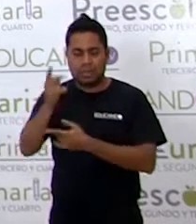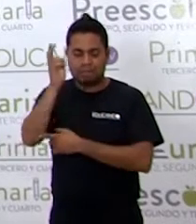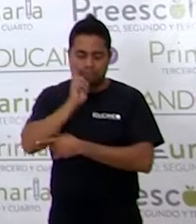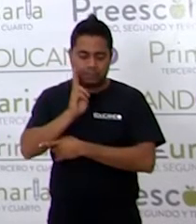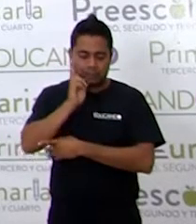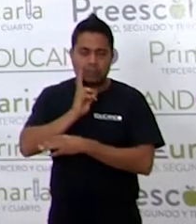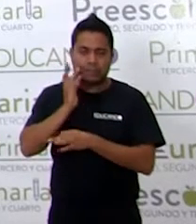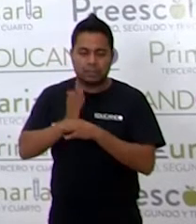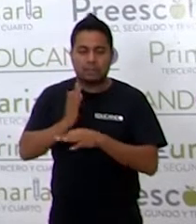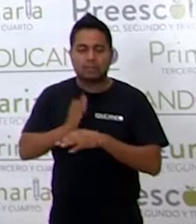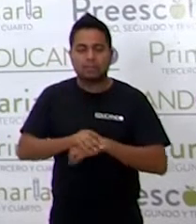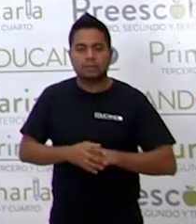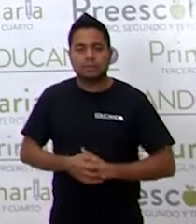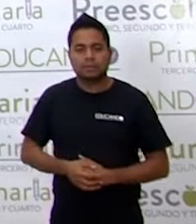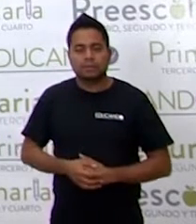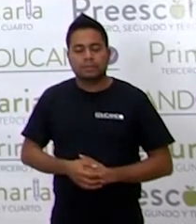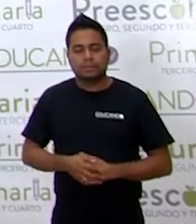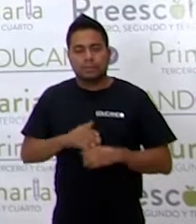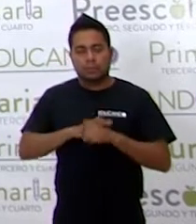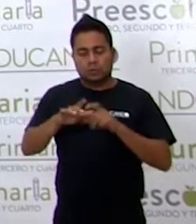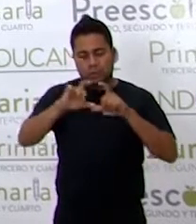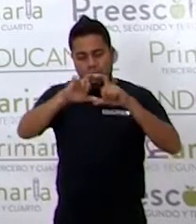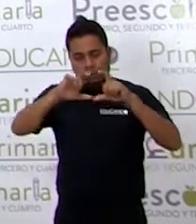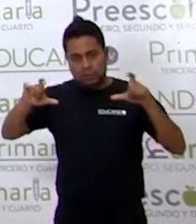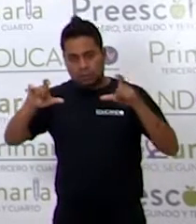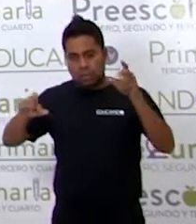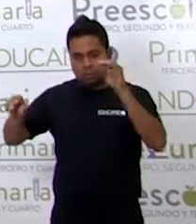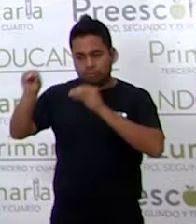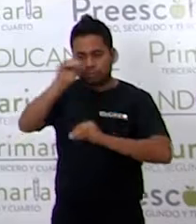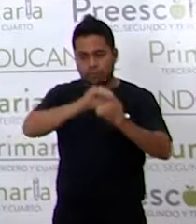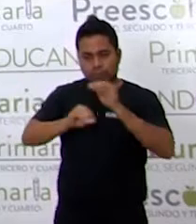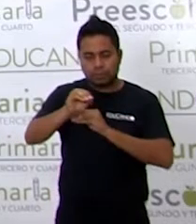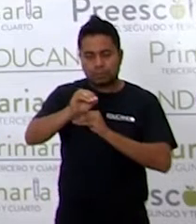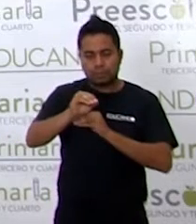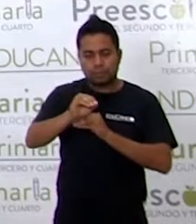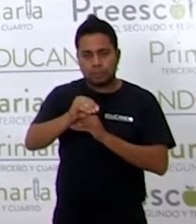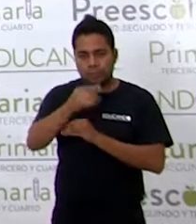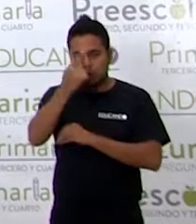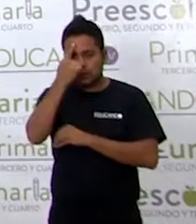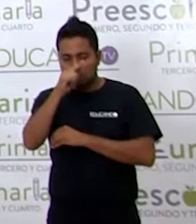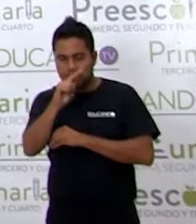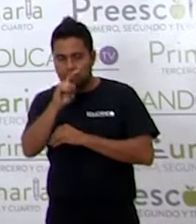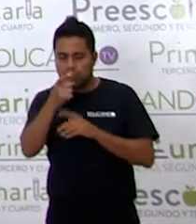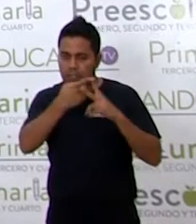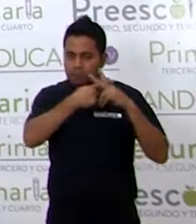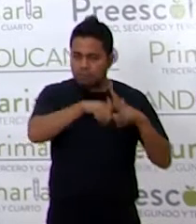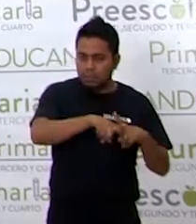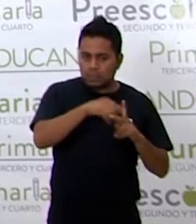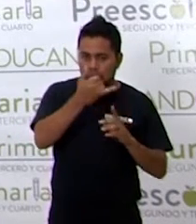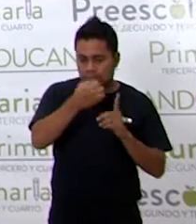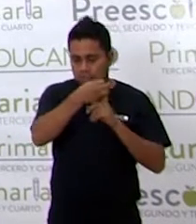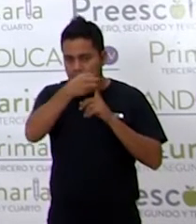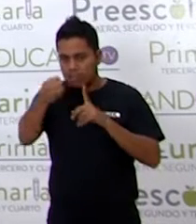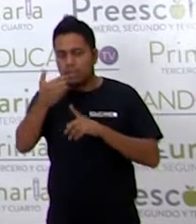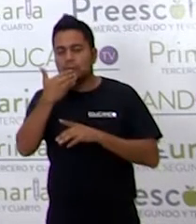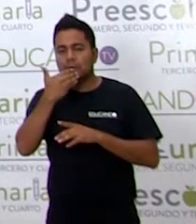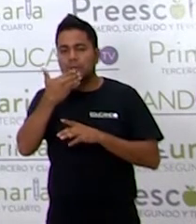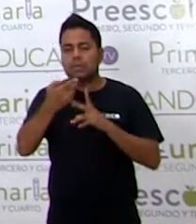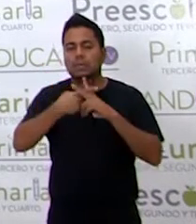¿Cuál es La tarjeta Que tenemos Que mover Para El inicio Y formar Nuestra oración?